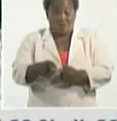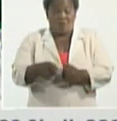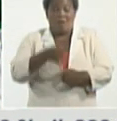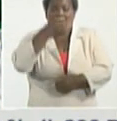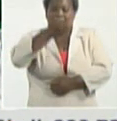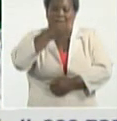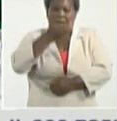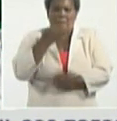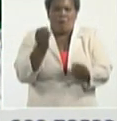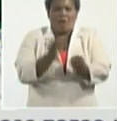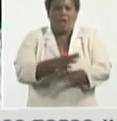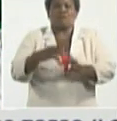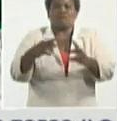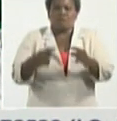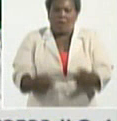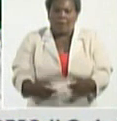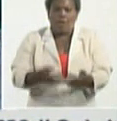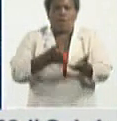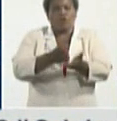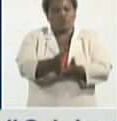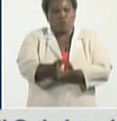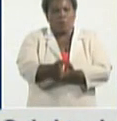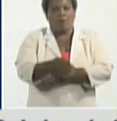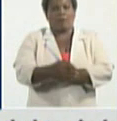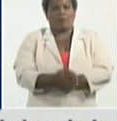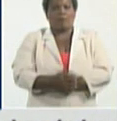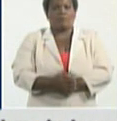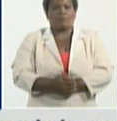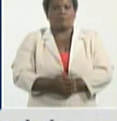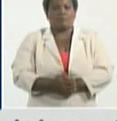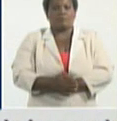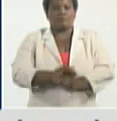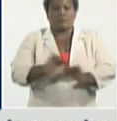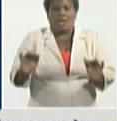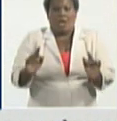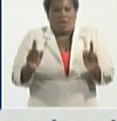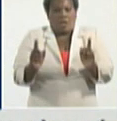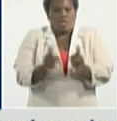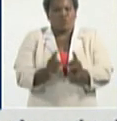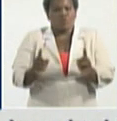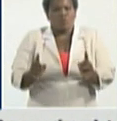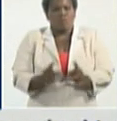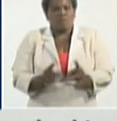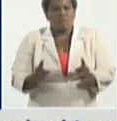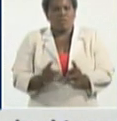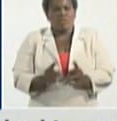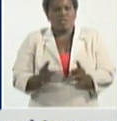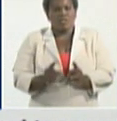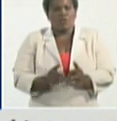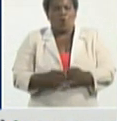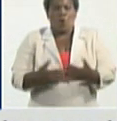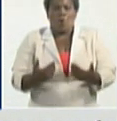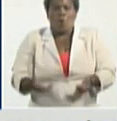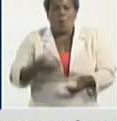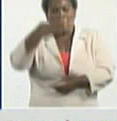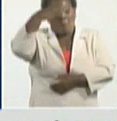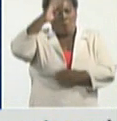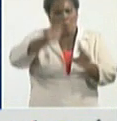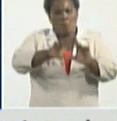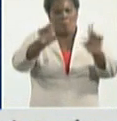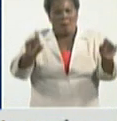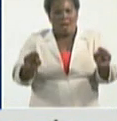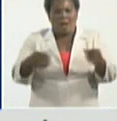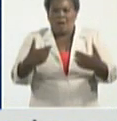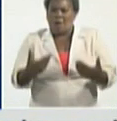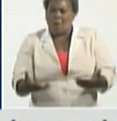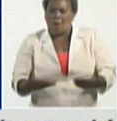cumplimentar creo Pepe que hasta aquí hemos resumido un poco como vive Cuba que es lo que tiene